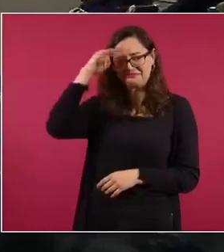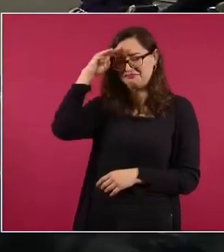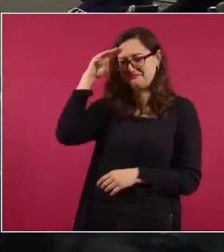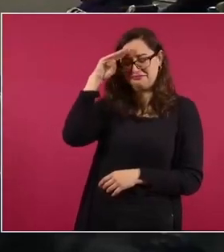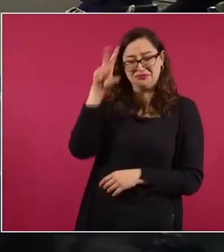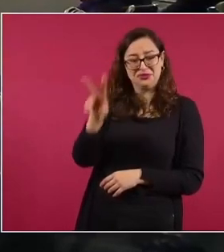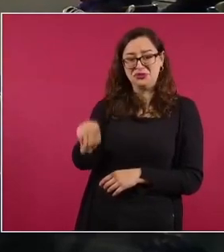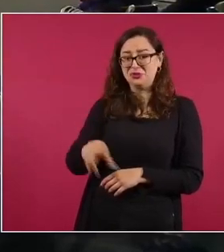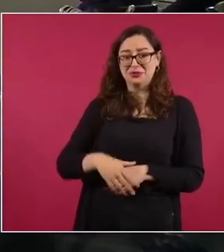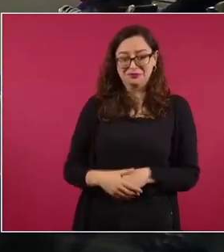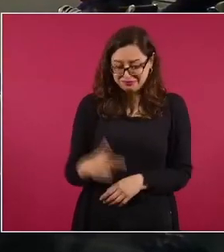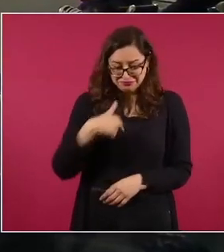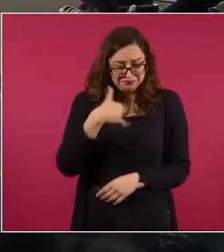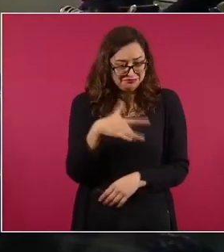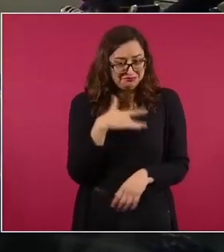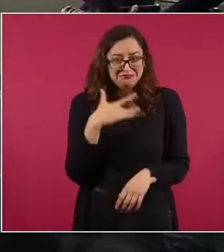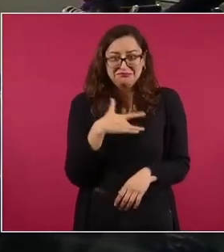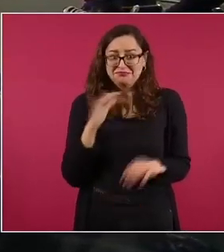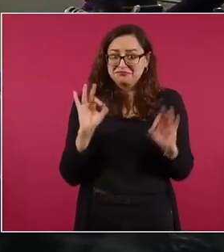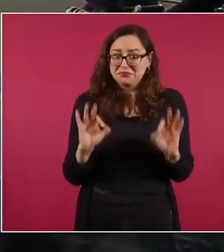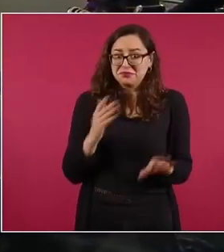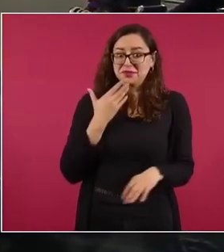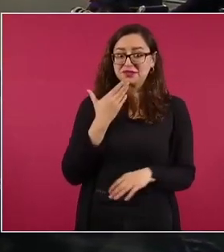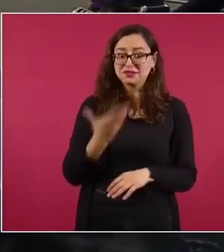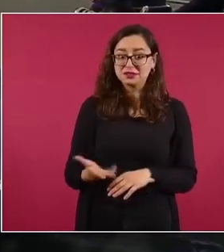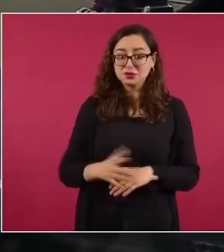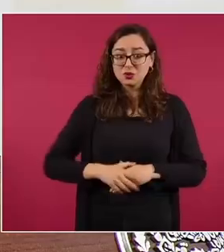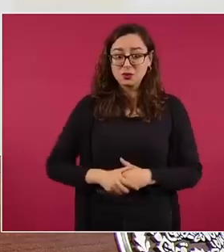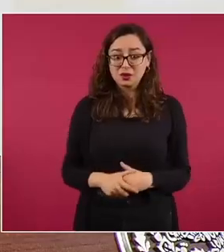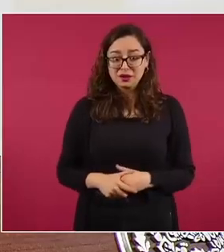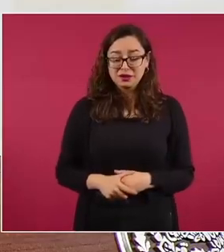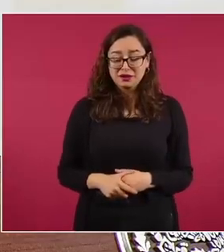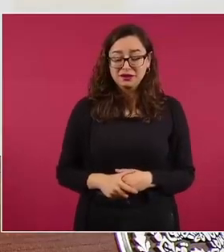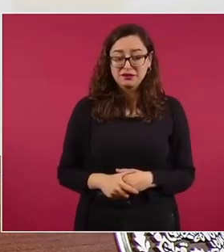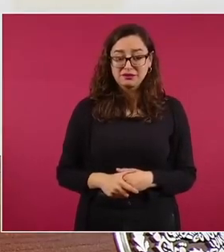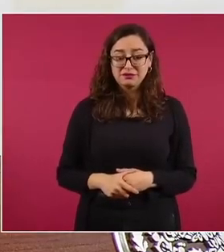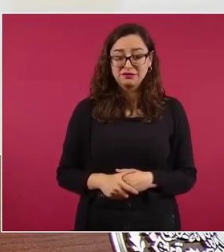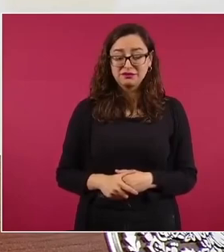Me siento bien y